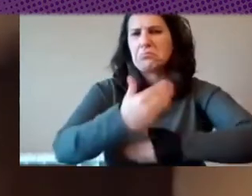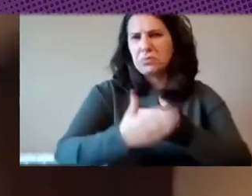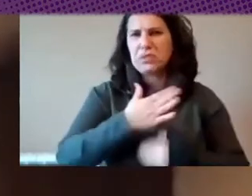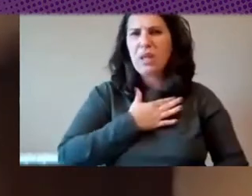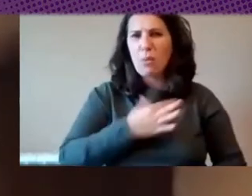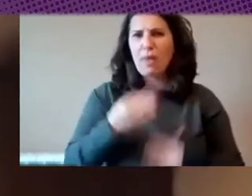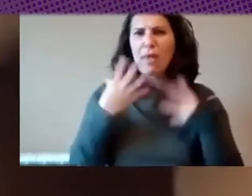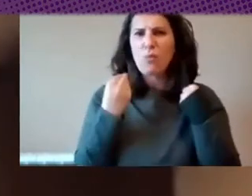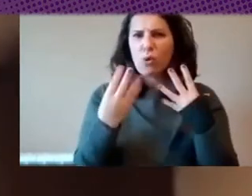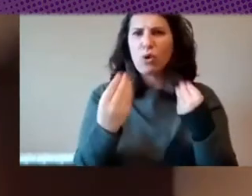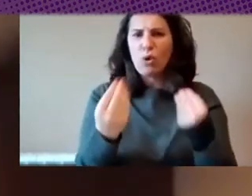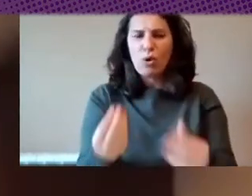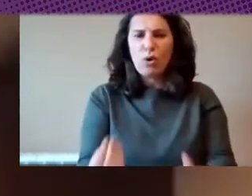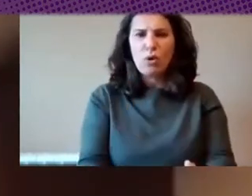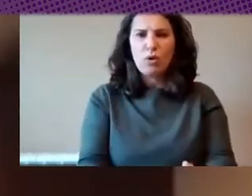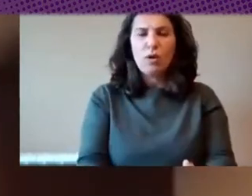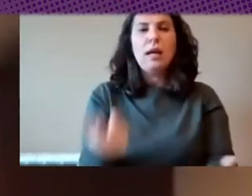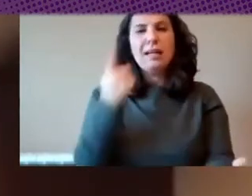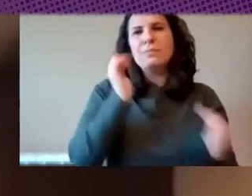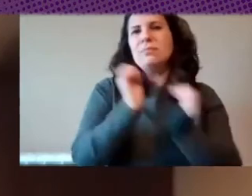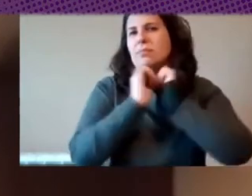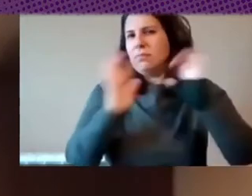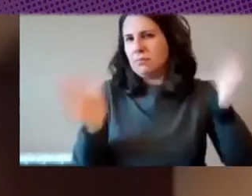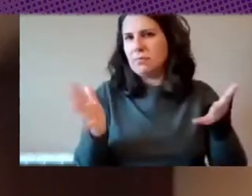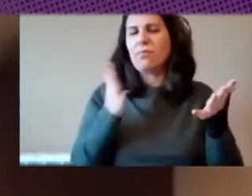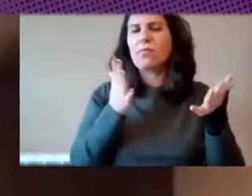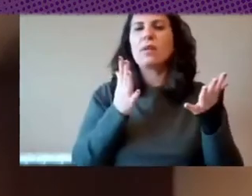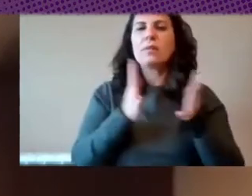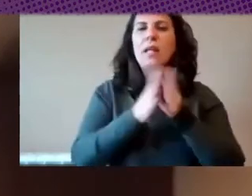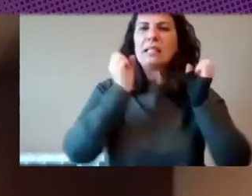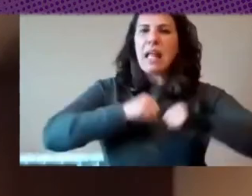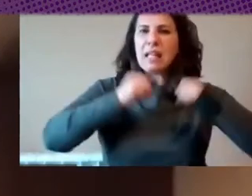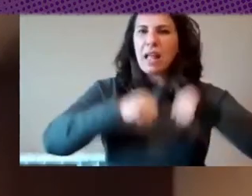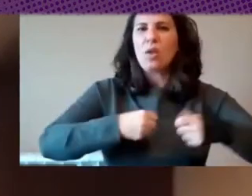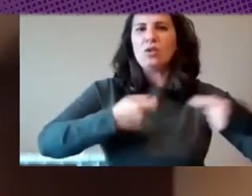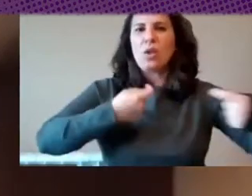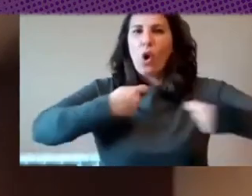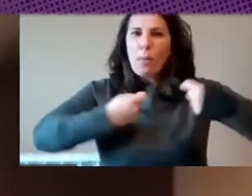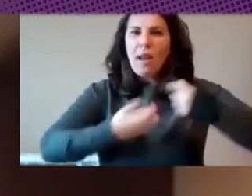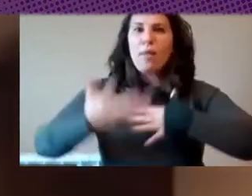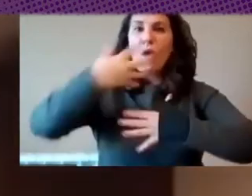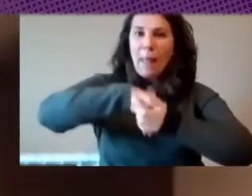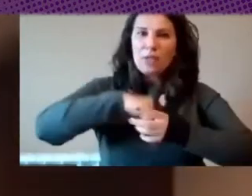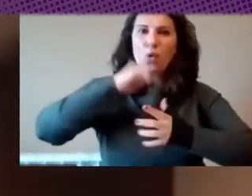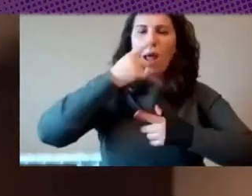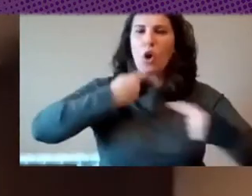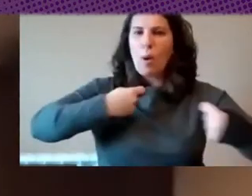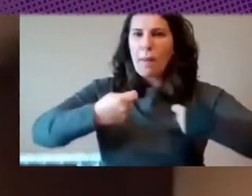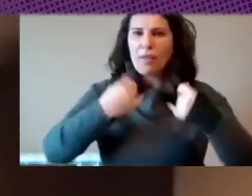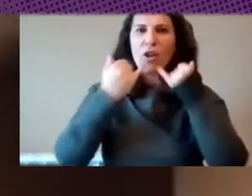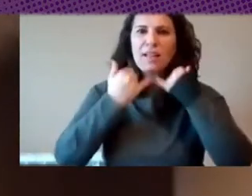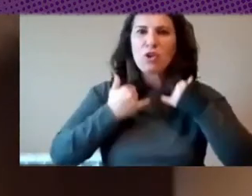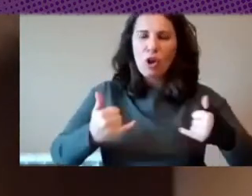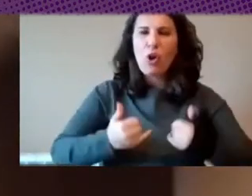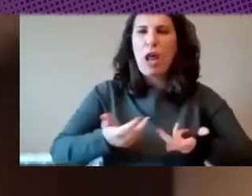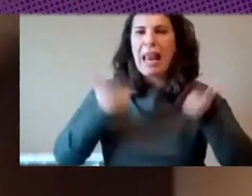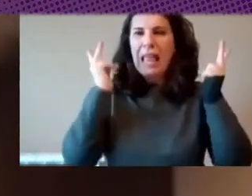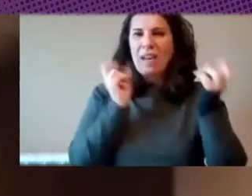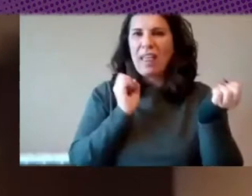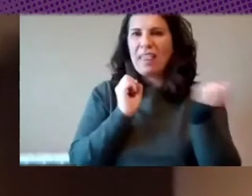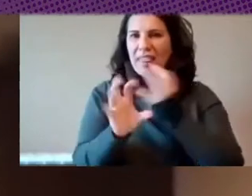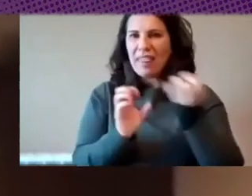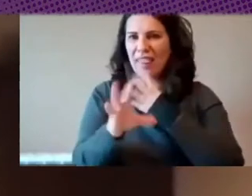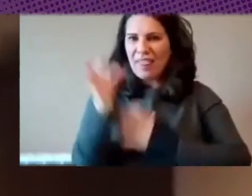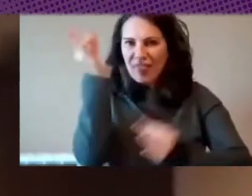evidentemente los tratados de comercio que incluyen comercio electrónico libre flujo de datos y